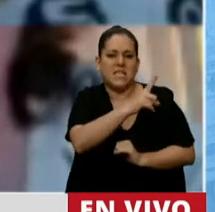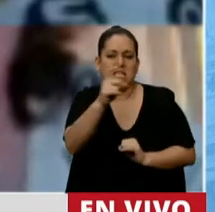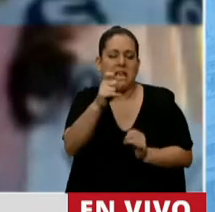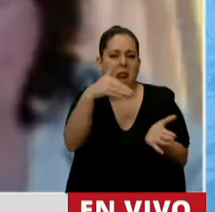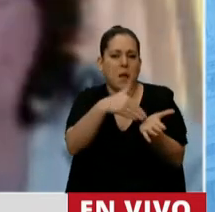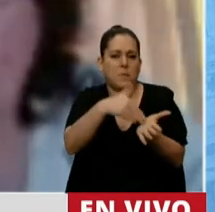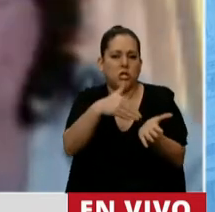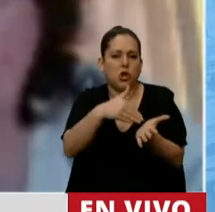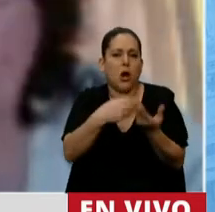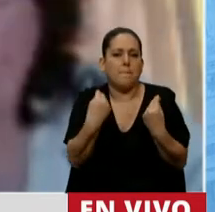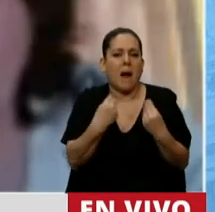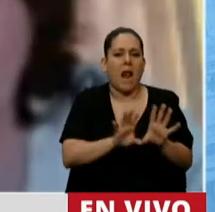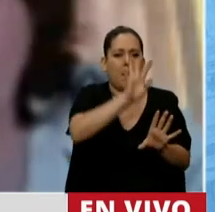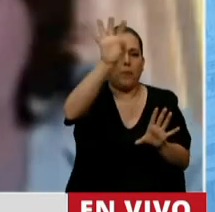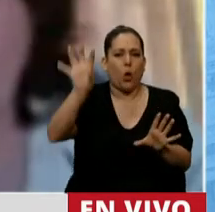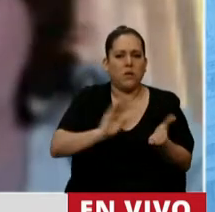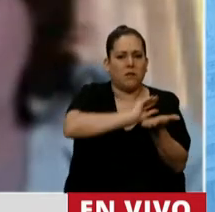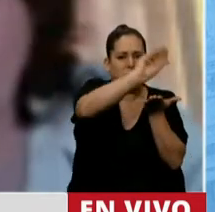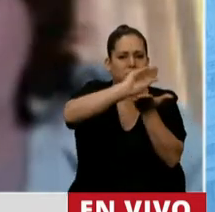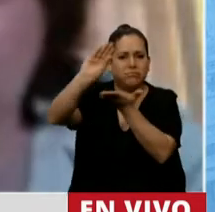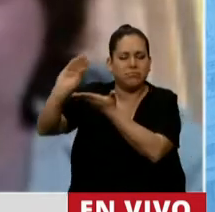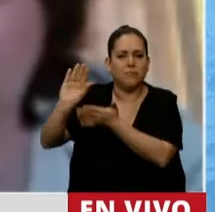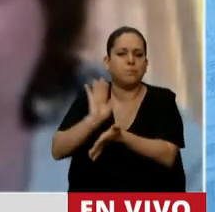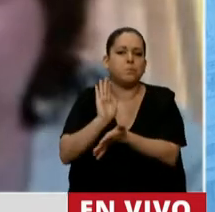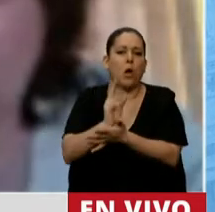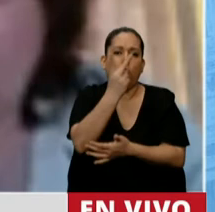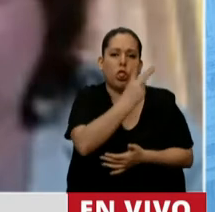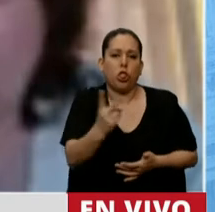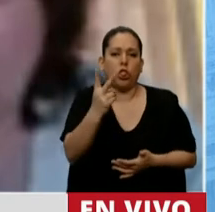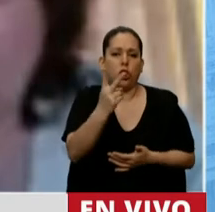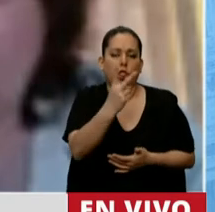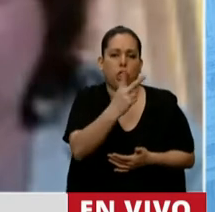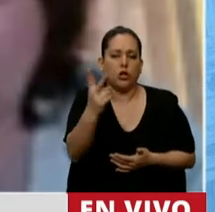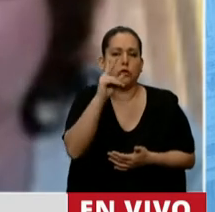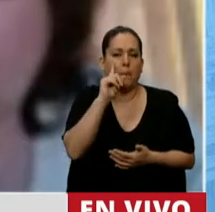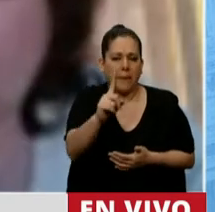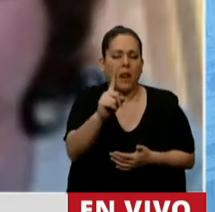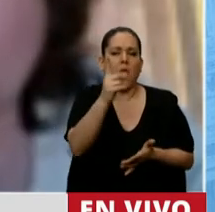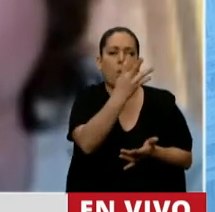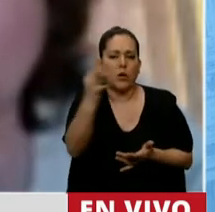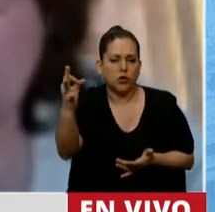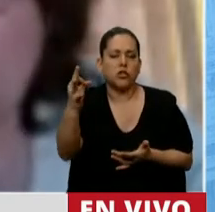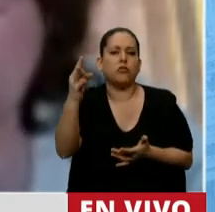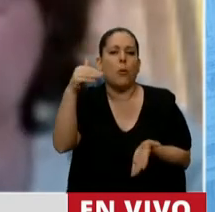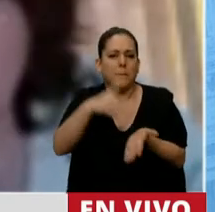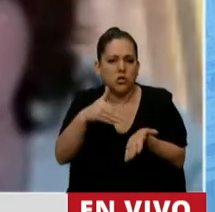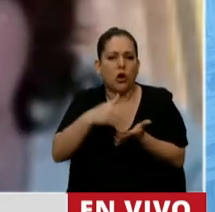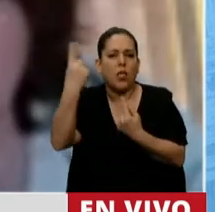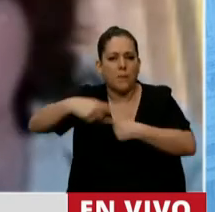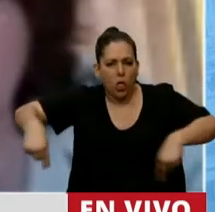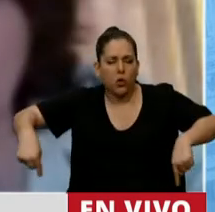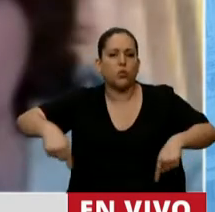para cada uno de los distritos del país, es decir, que son 2.400 millones de productos de cada